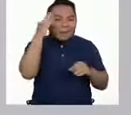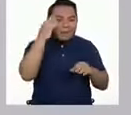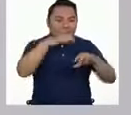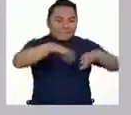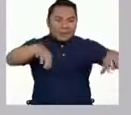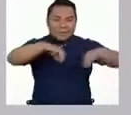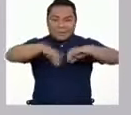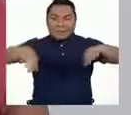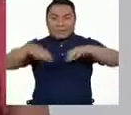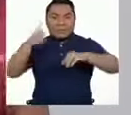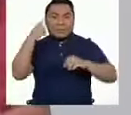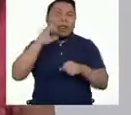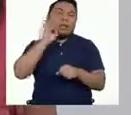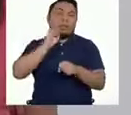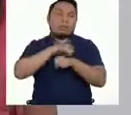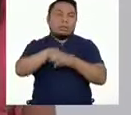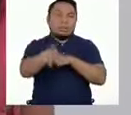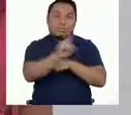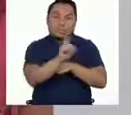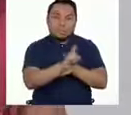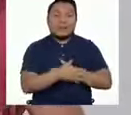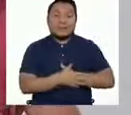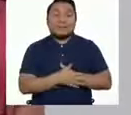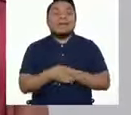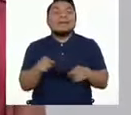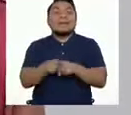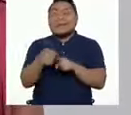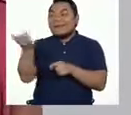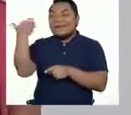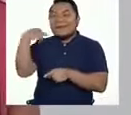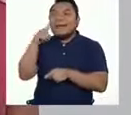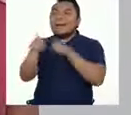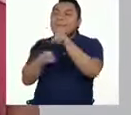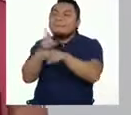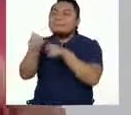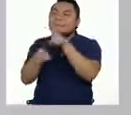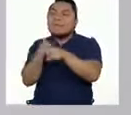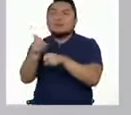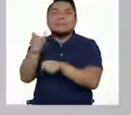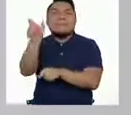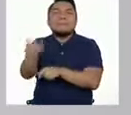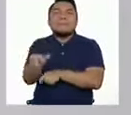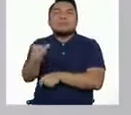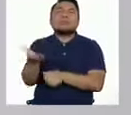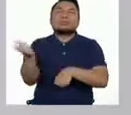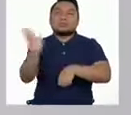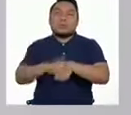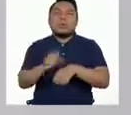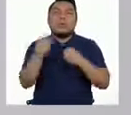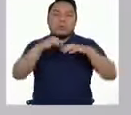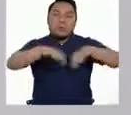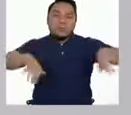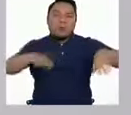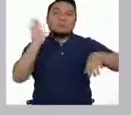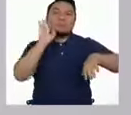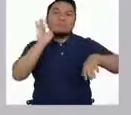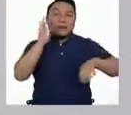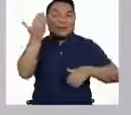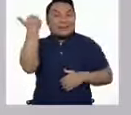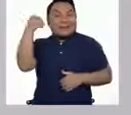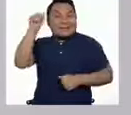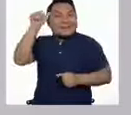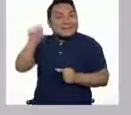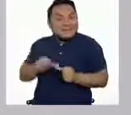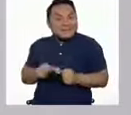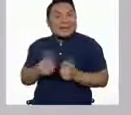no contaminar el ambiente? O cuando vimos unas entrevistas muy divertidas a especialistas sobre la separación de residuos y el